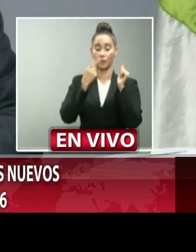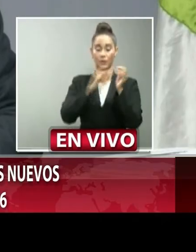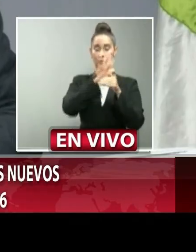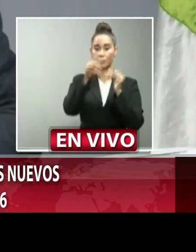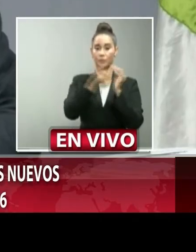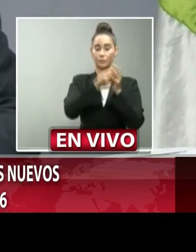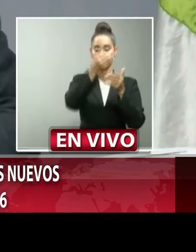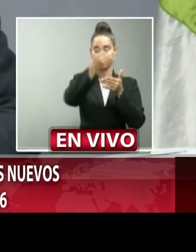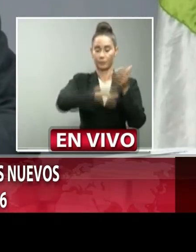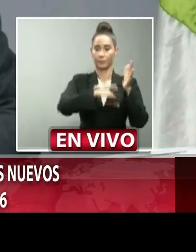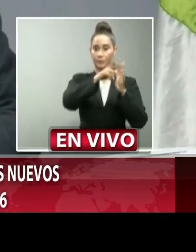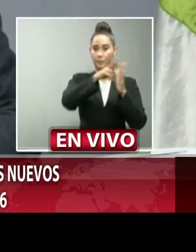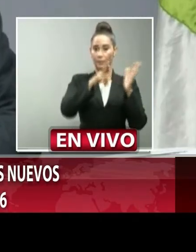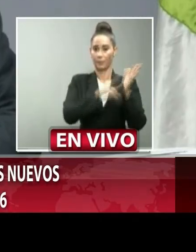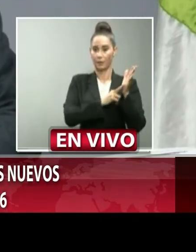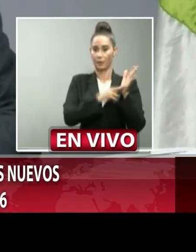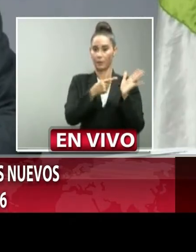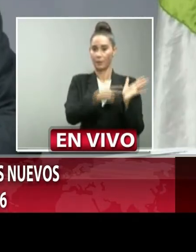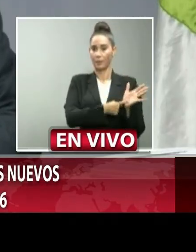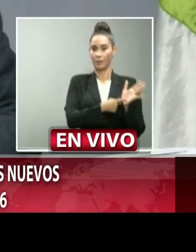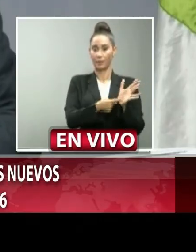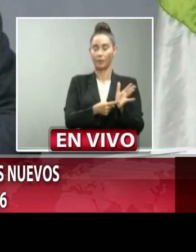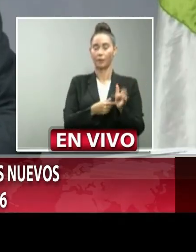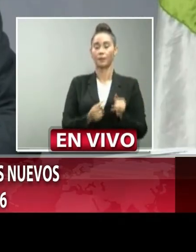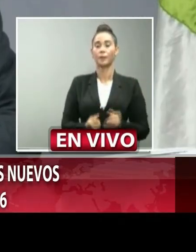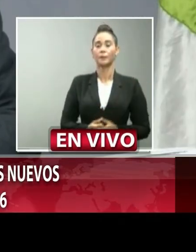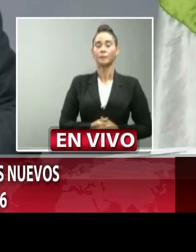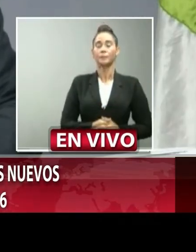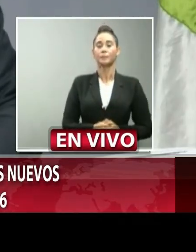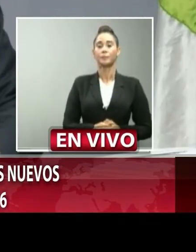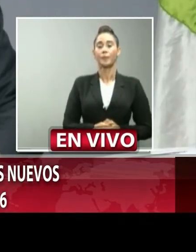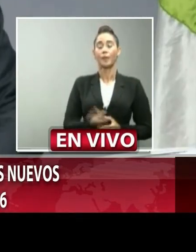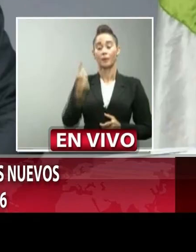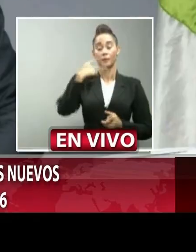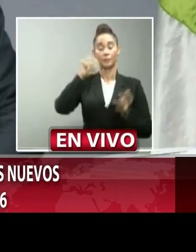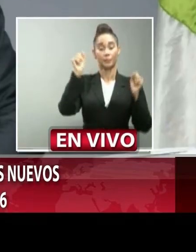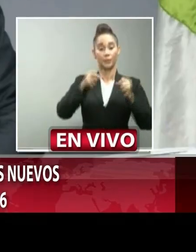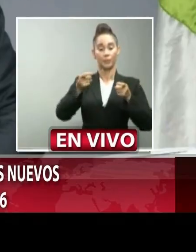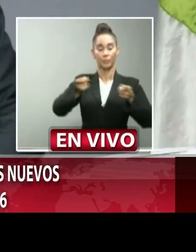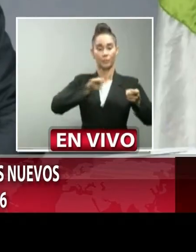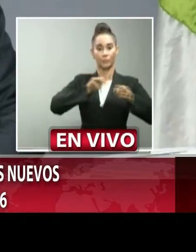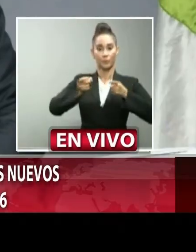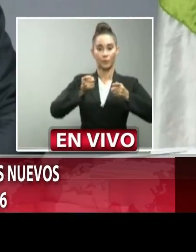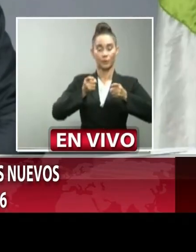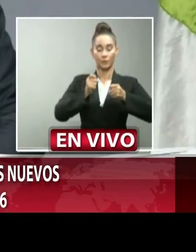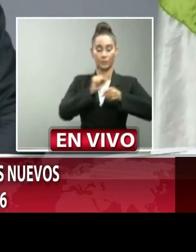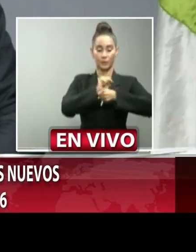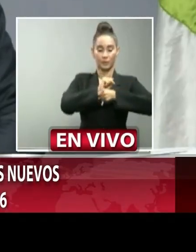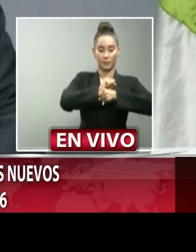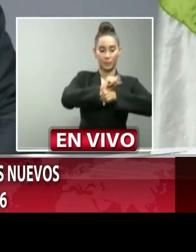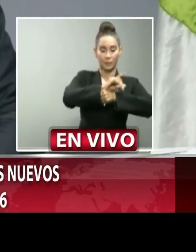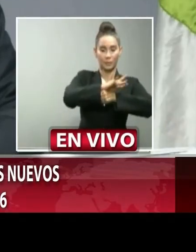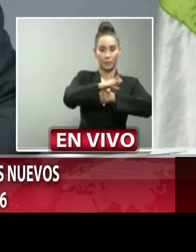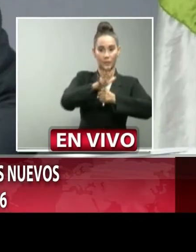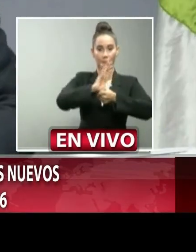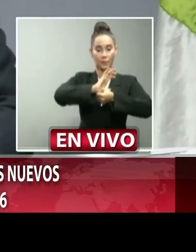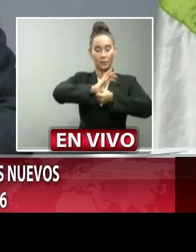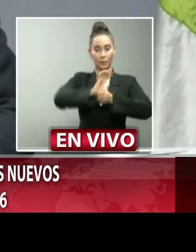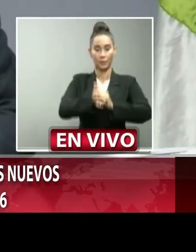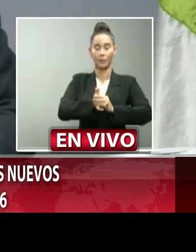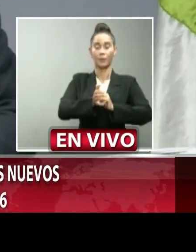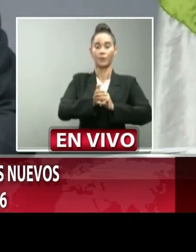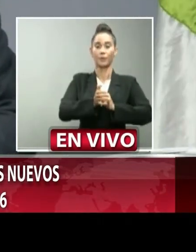resoluciones indicados para controlar la transmisión del coronavirus